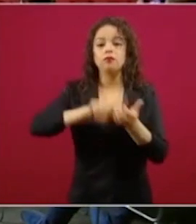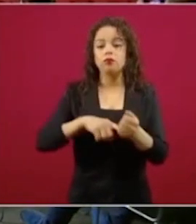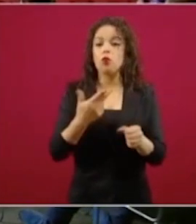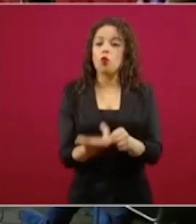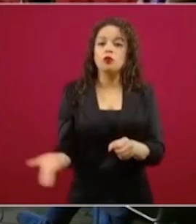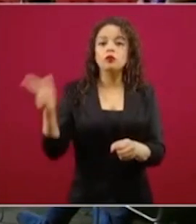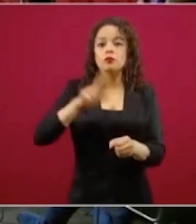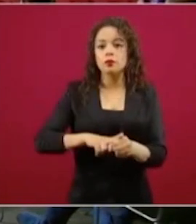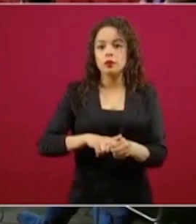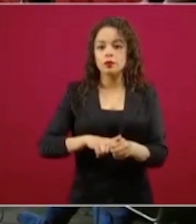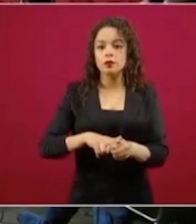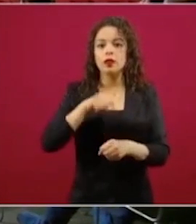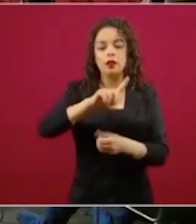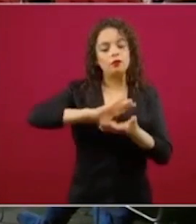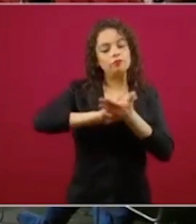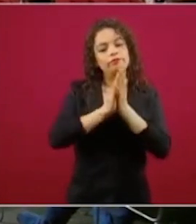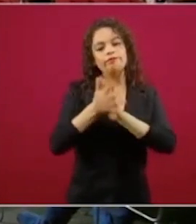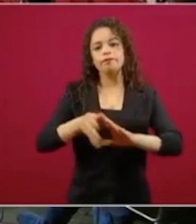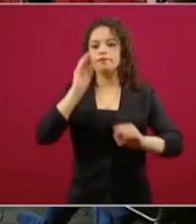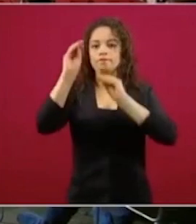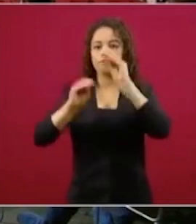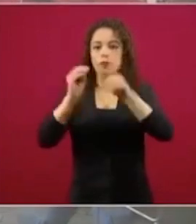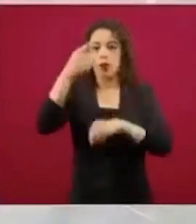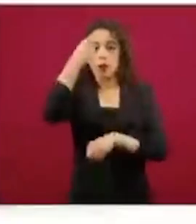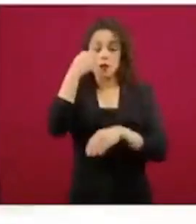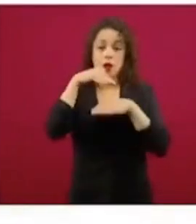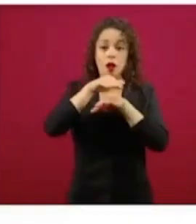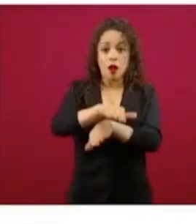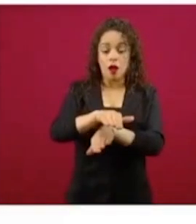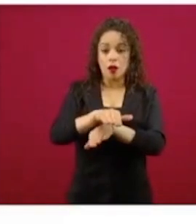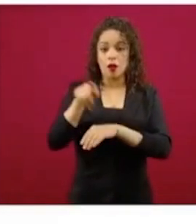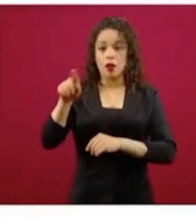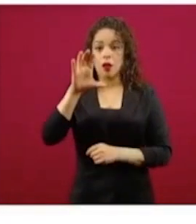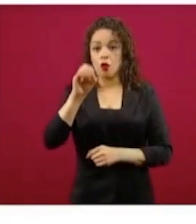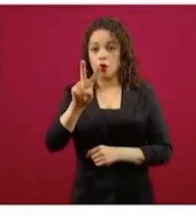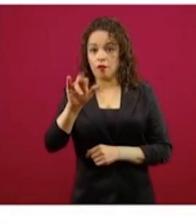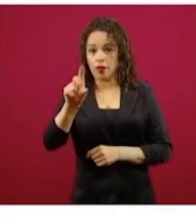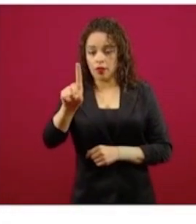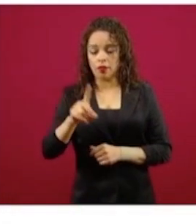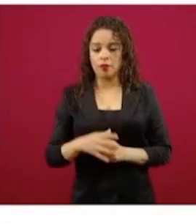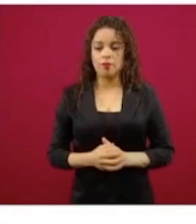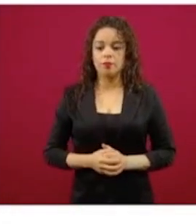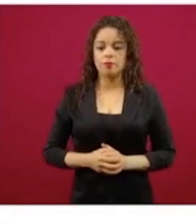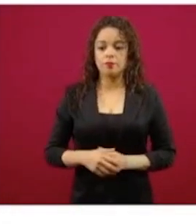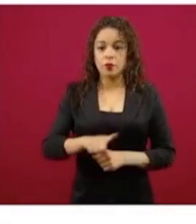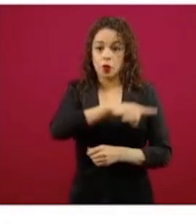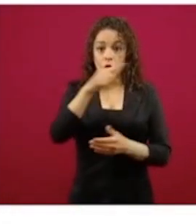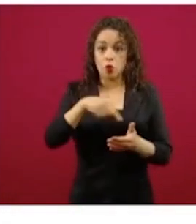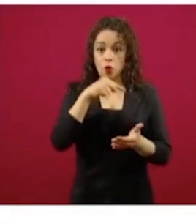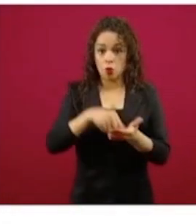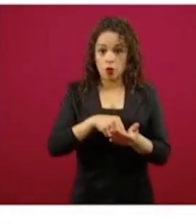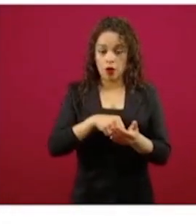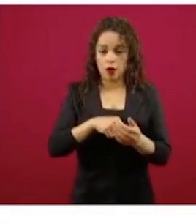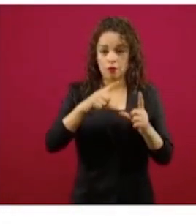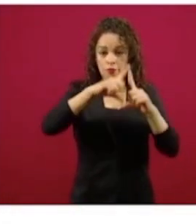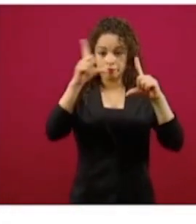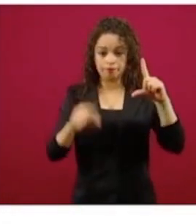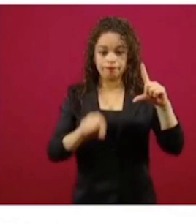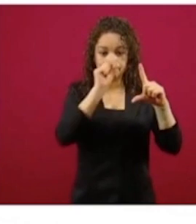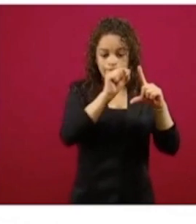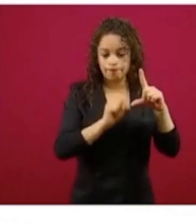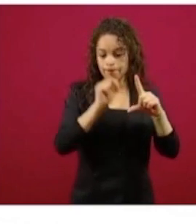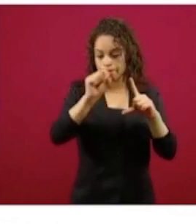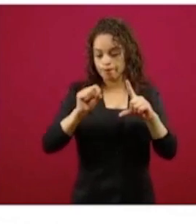hicieron COVID. Cabe mencionar también que en cada zona y sectores y regiones navales tenemos